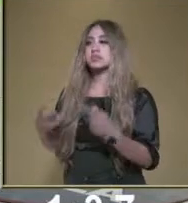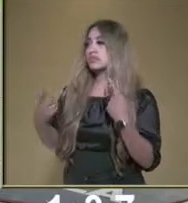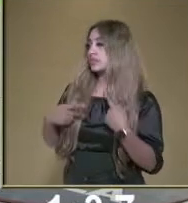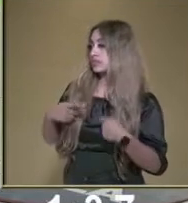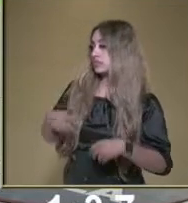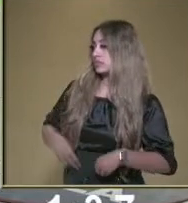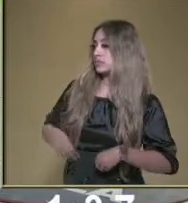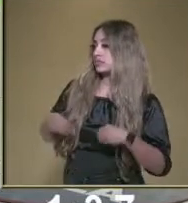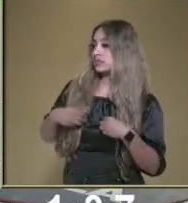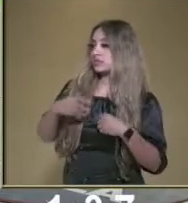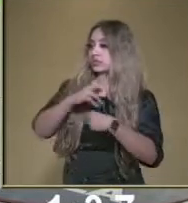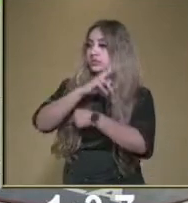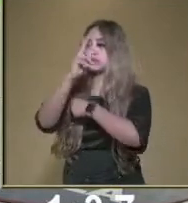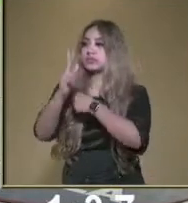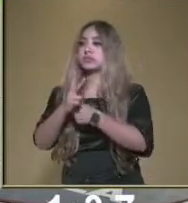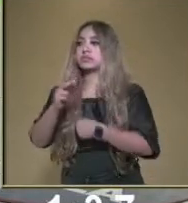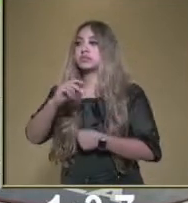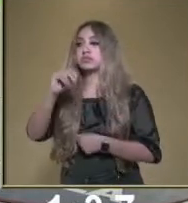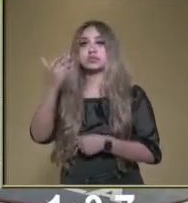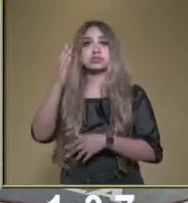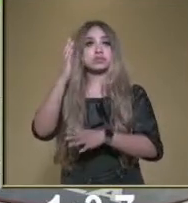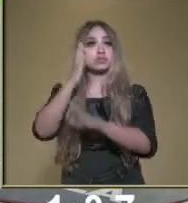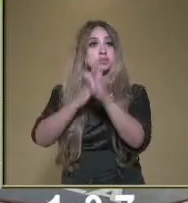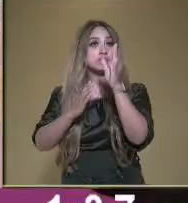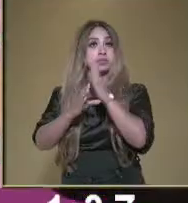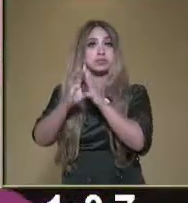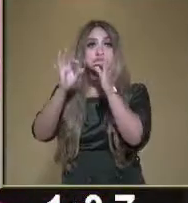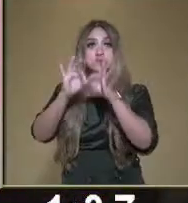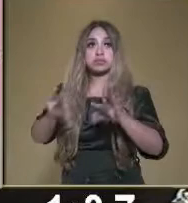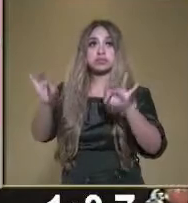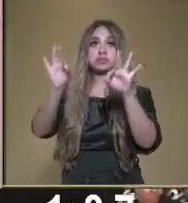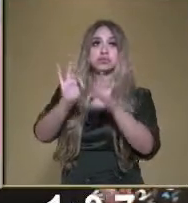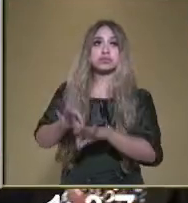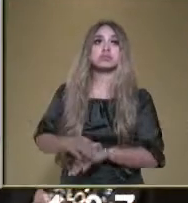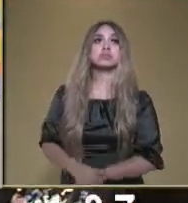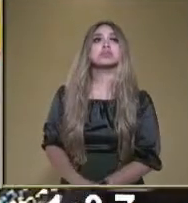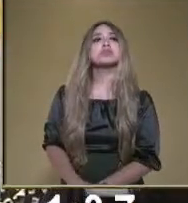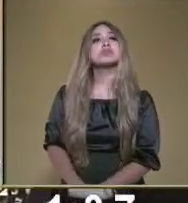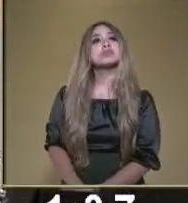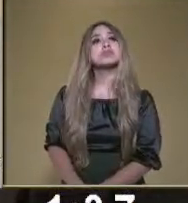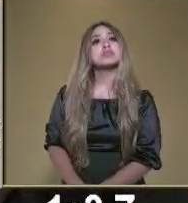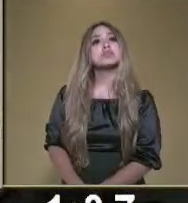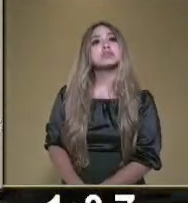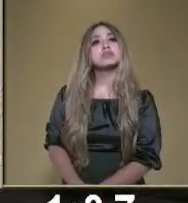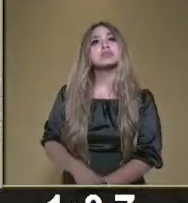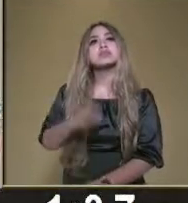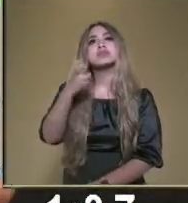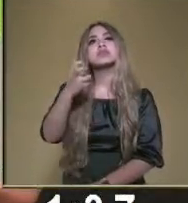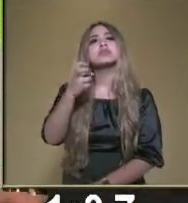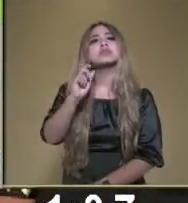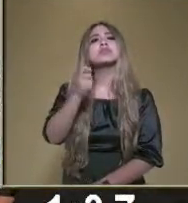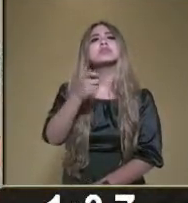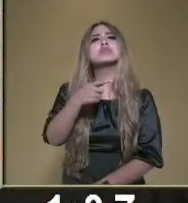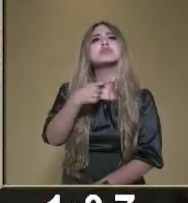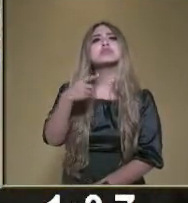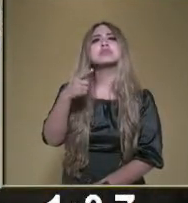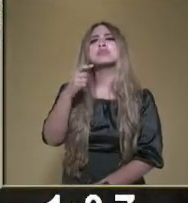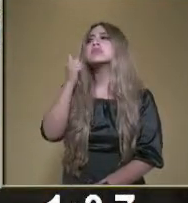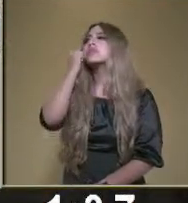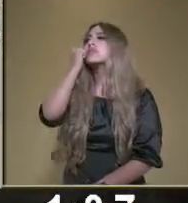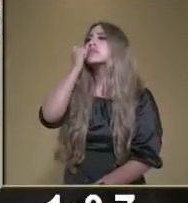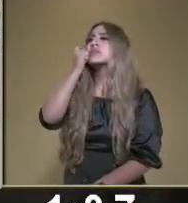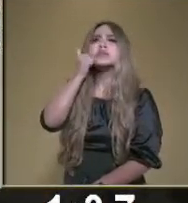también le voy a dar otra cosa muy importante. ¿Pero esto qué es? Ese es un jabón, ¿no lo conoce?